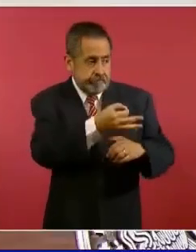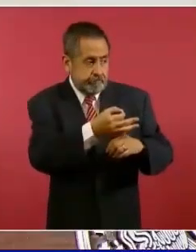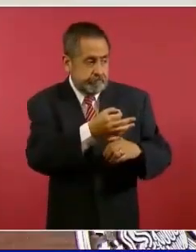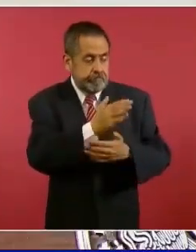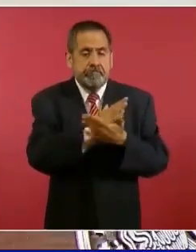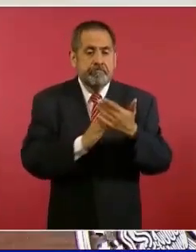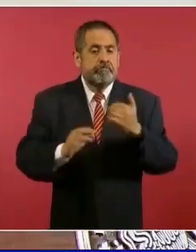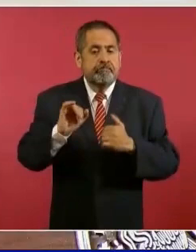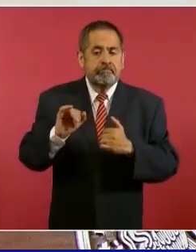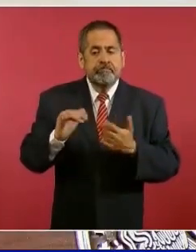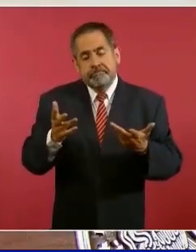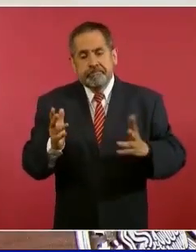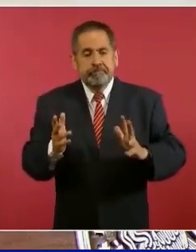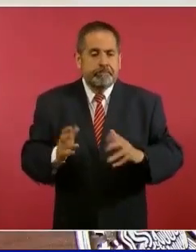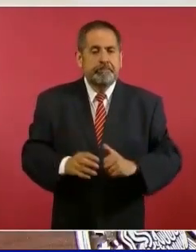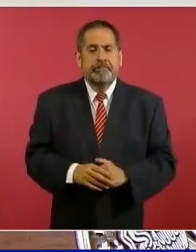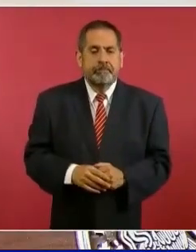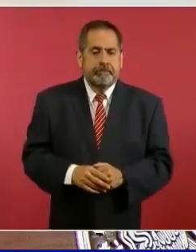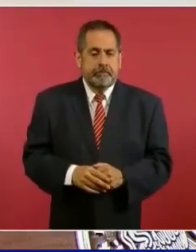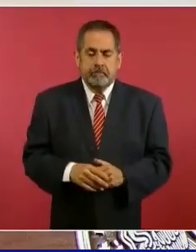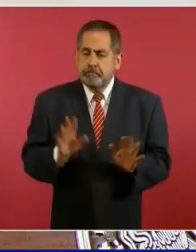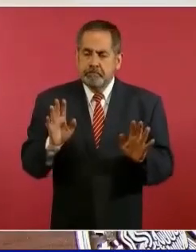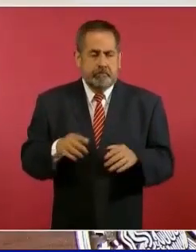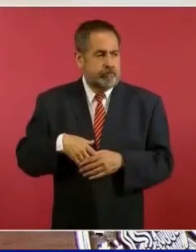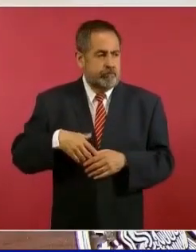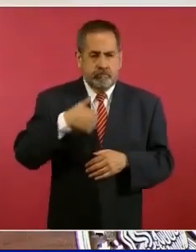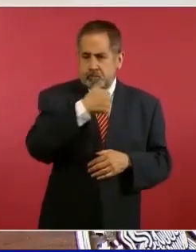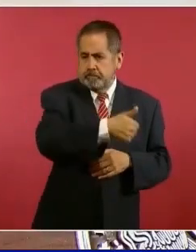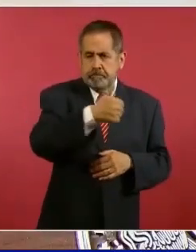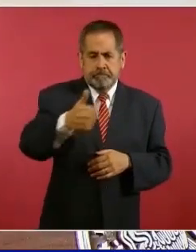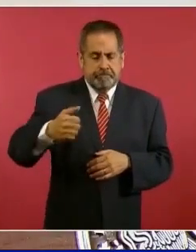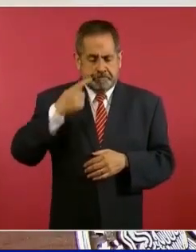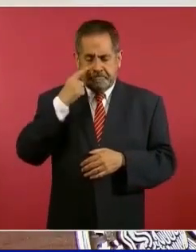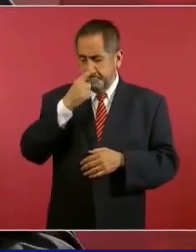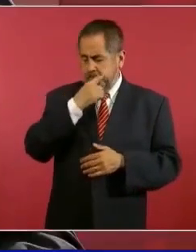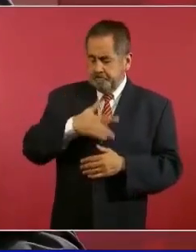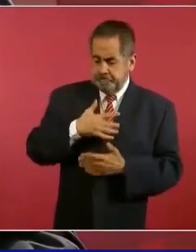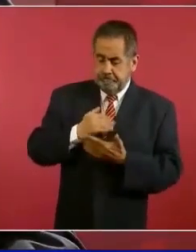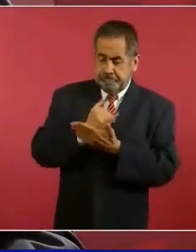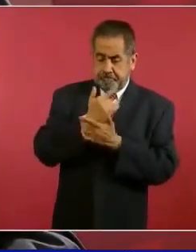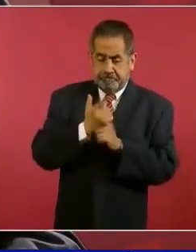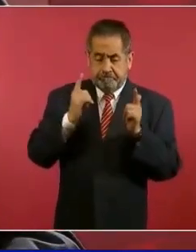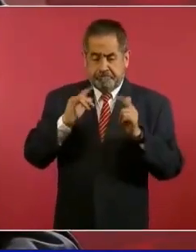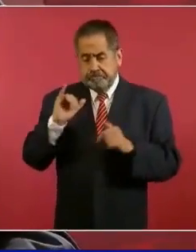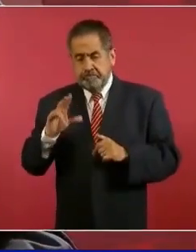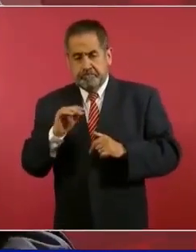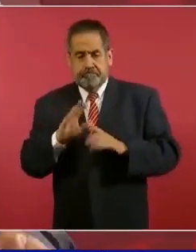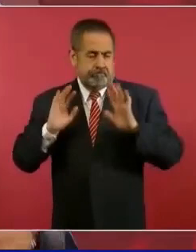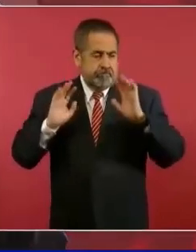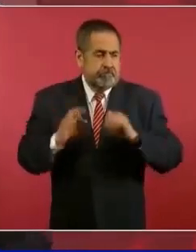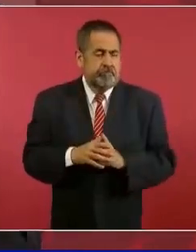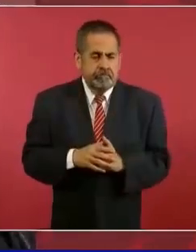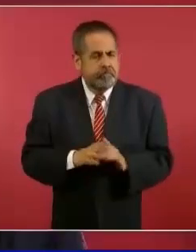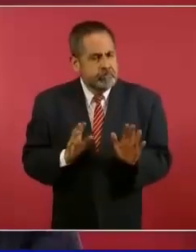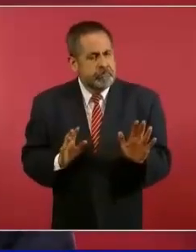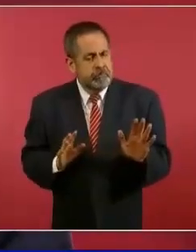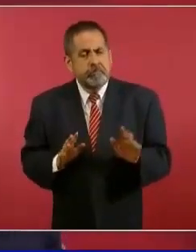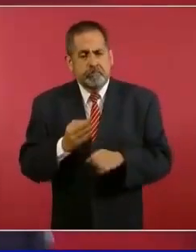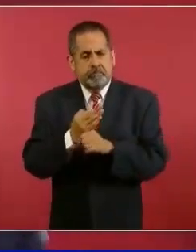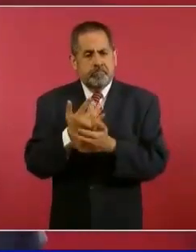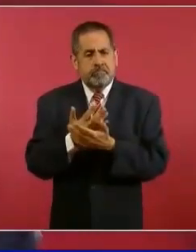somos libres y vamos a